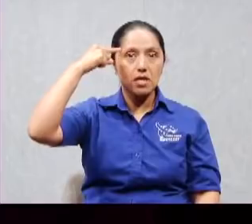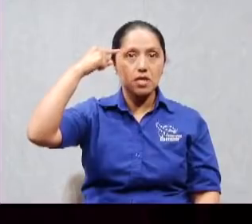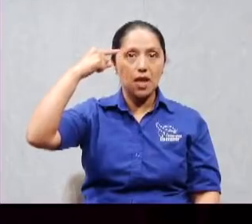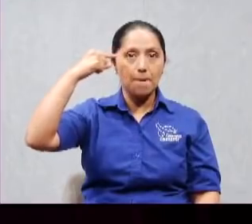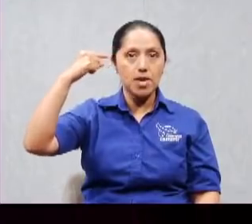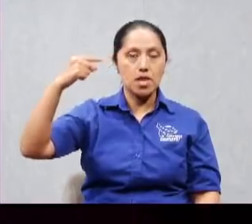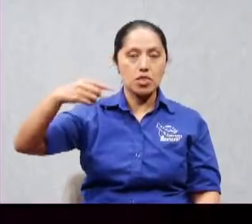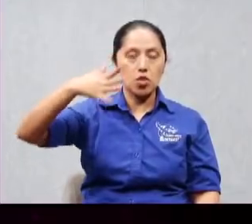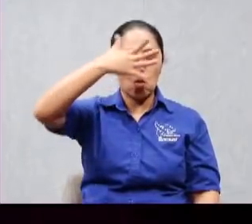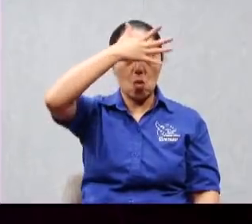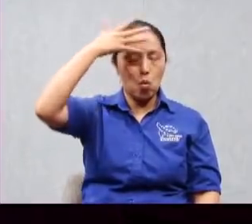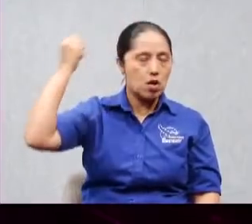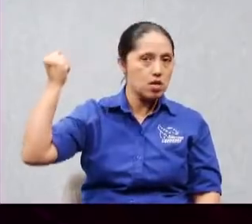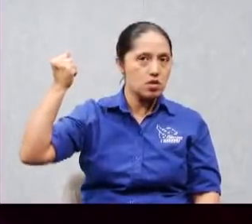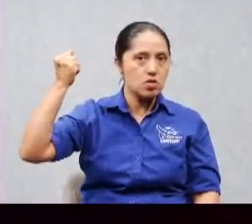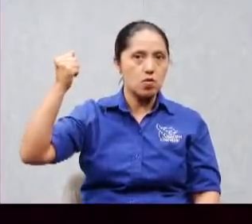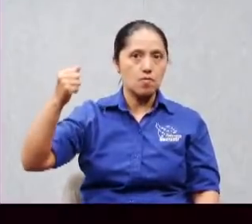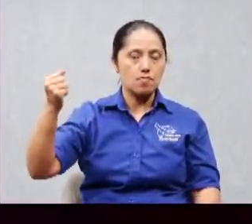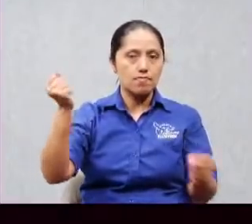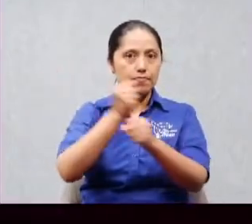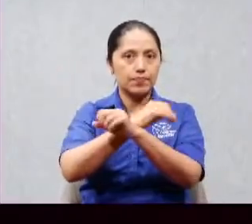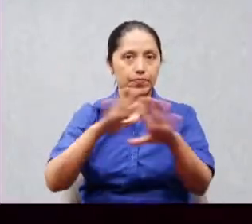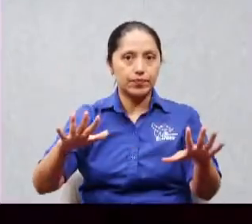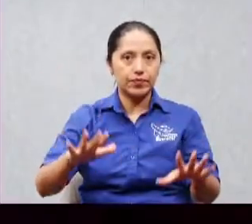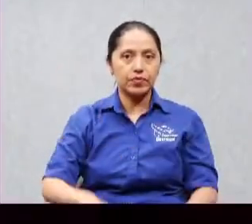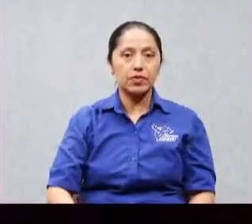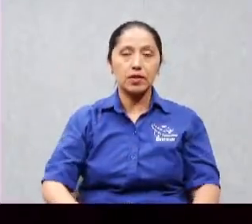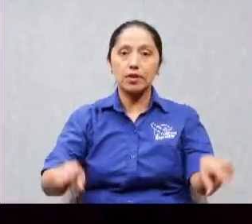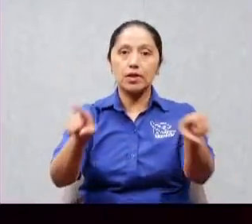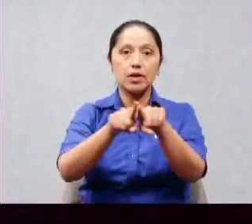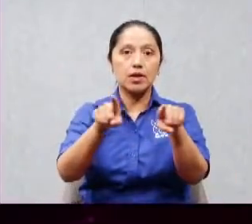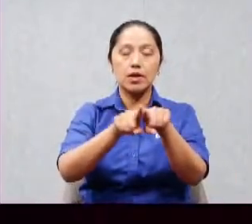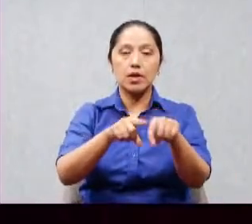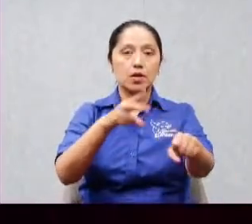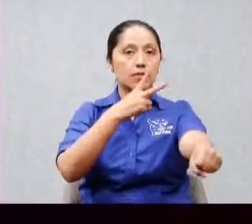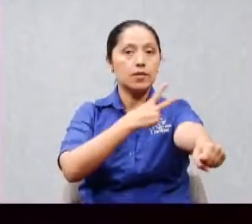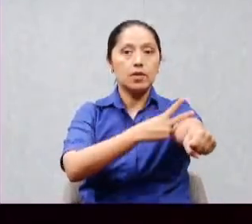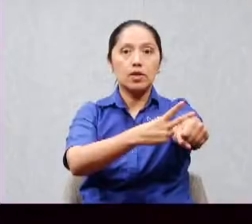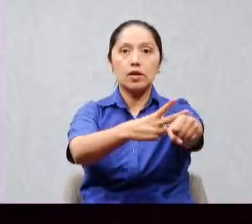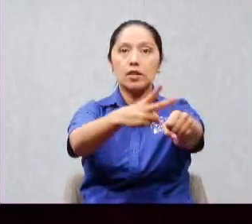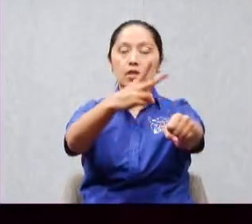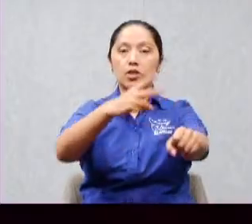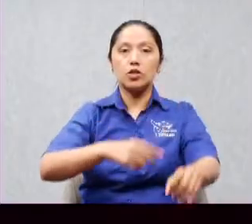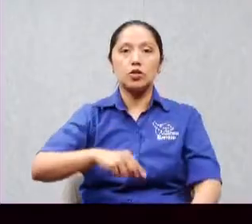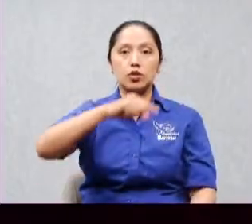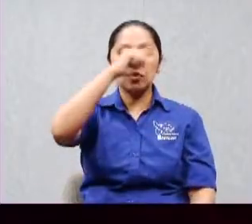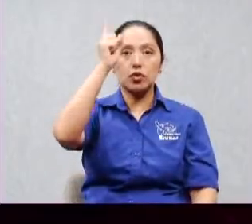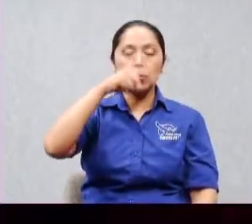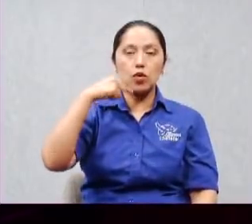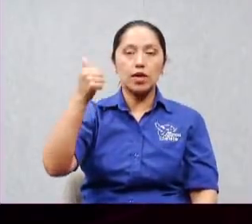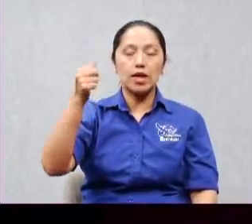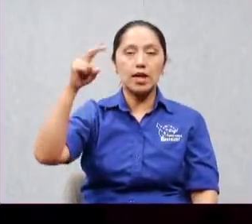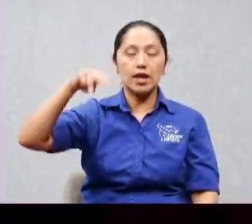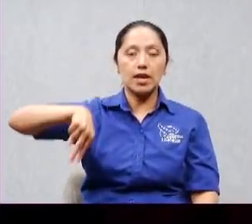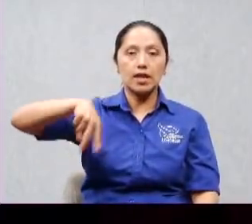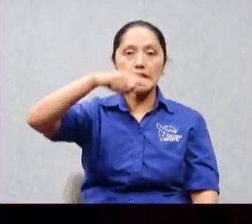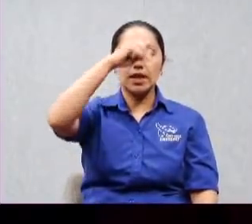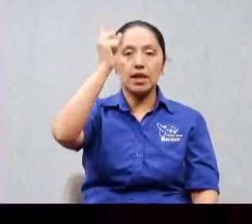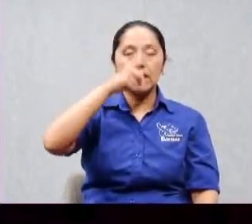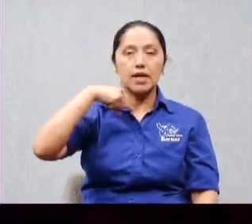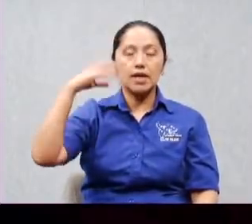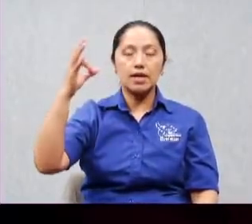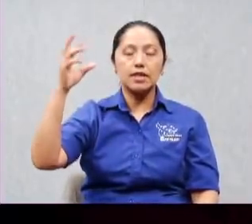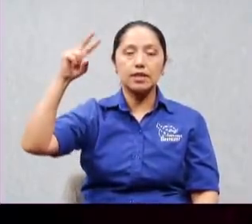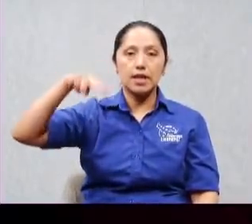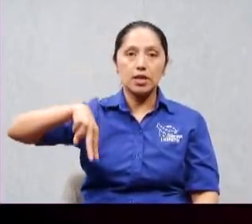que Sansón al cortarle el cabello afectaron su manera de pensar y lo derrotaron aunque era un juez